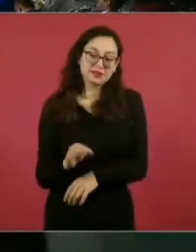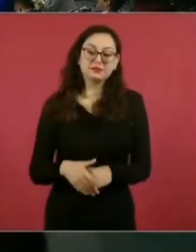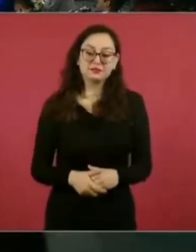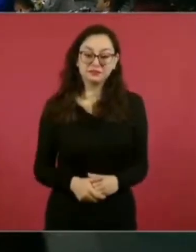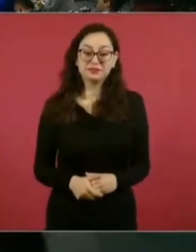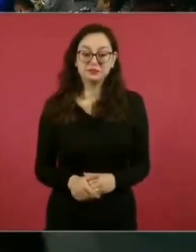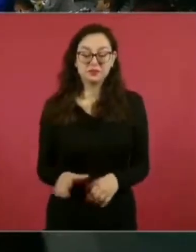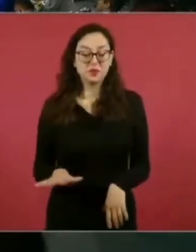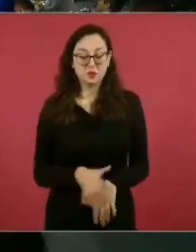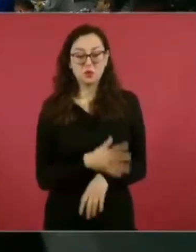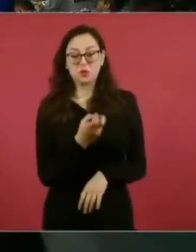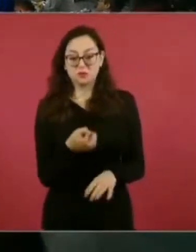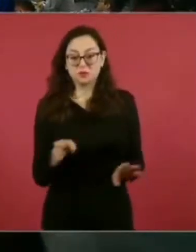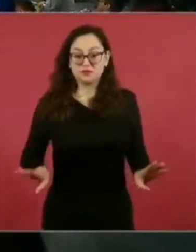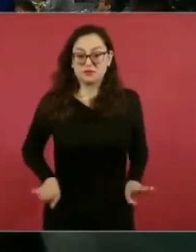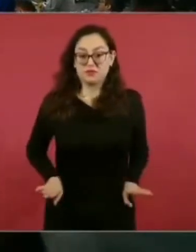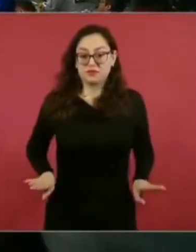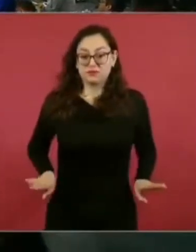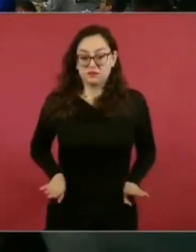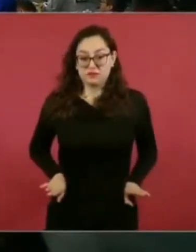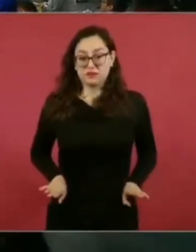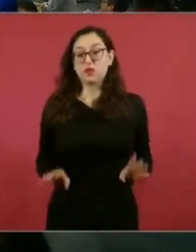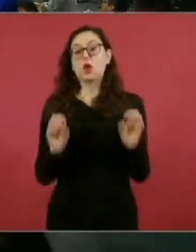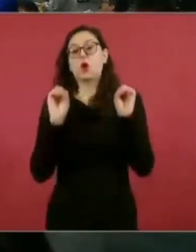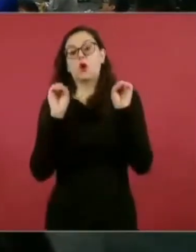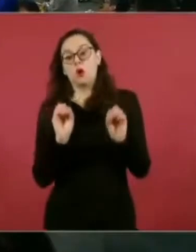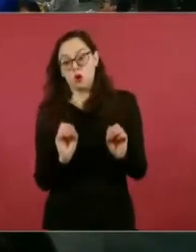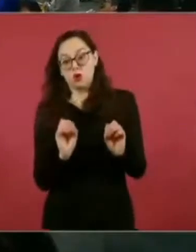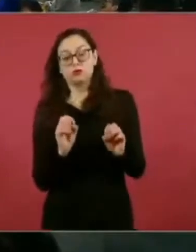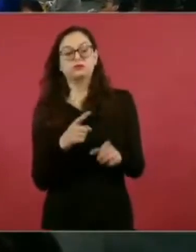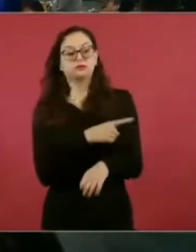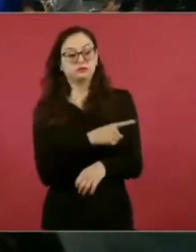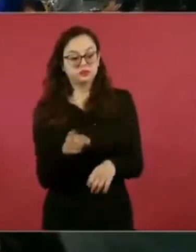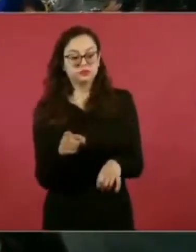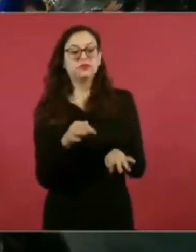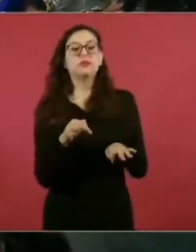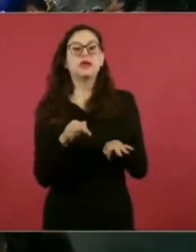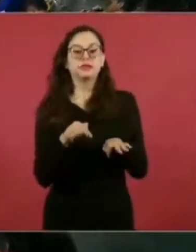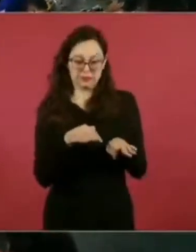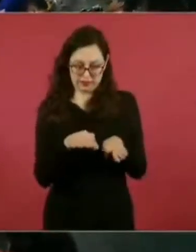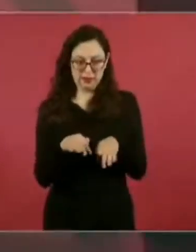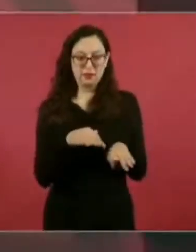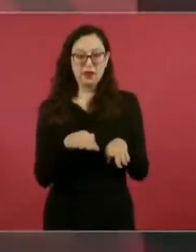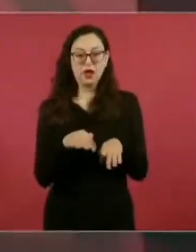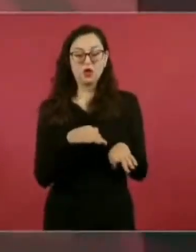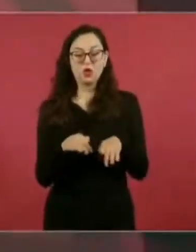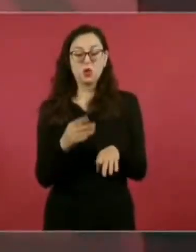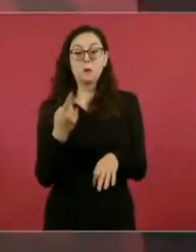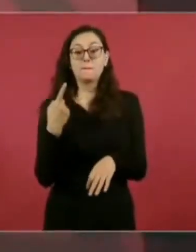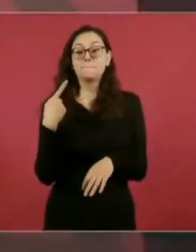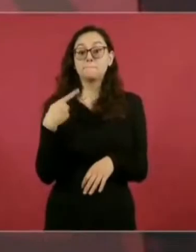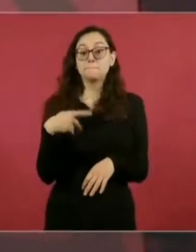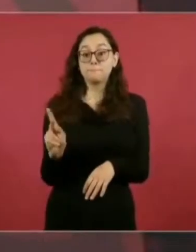que aún siendo trabajadores del Poder Judicial no vivan sólo